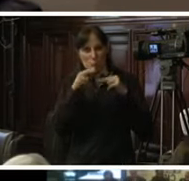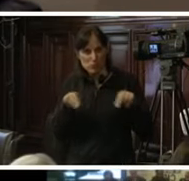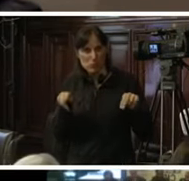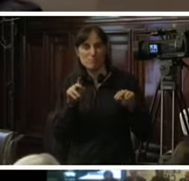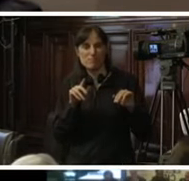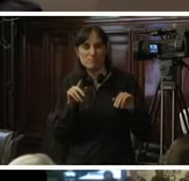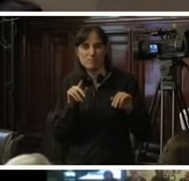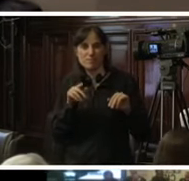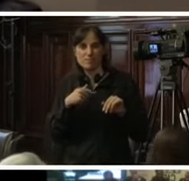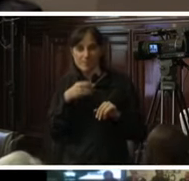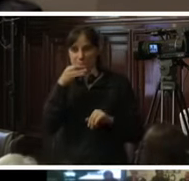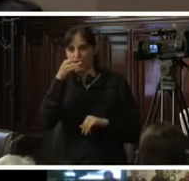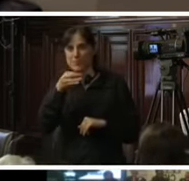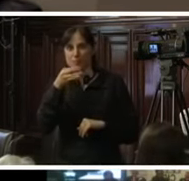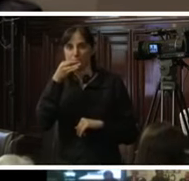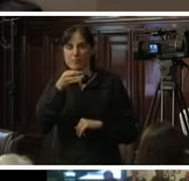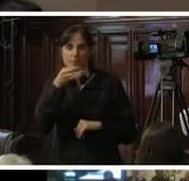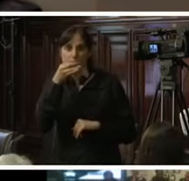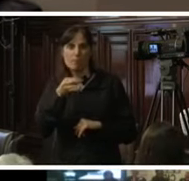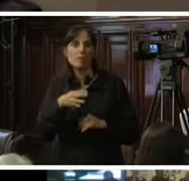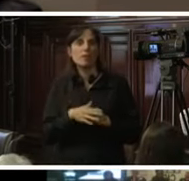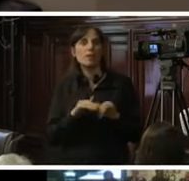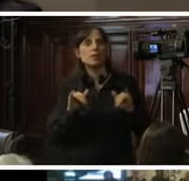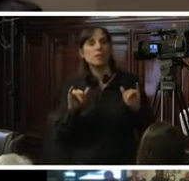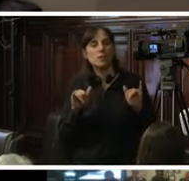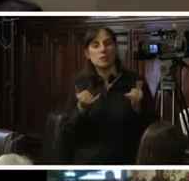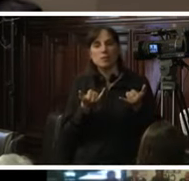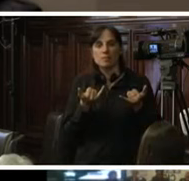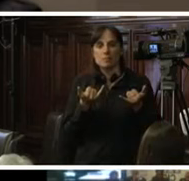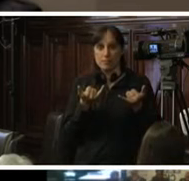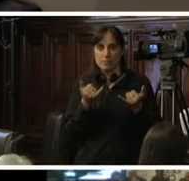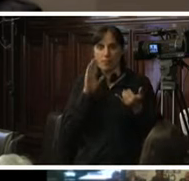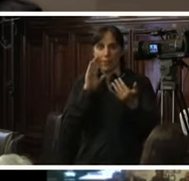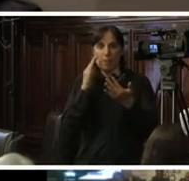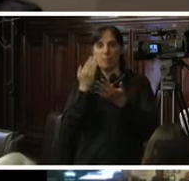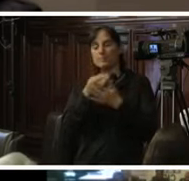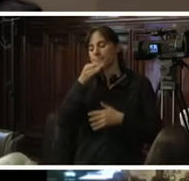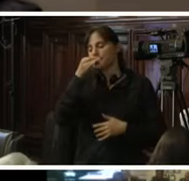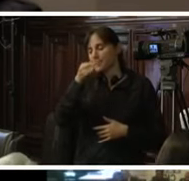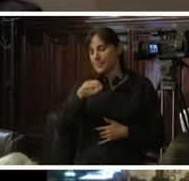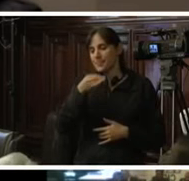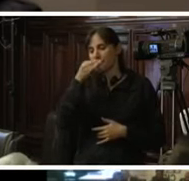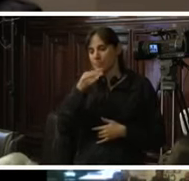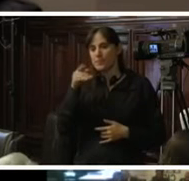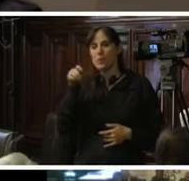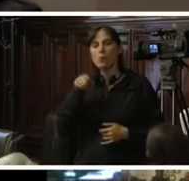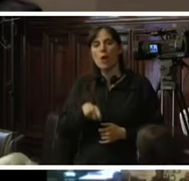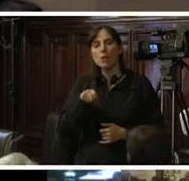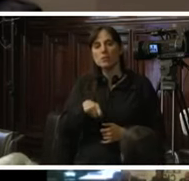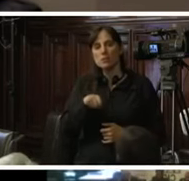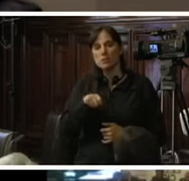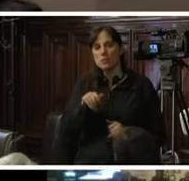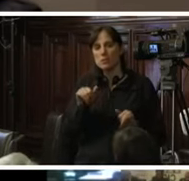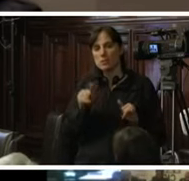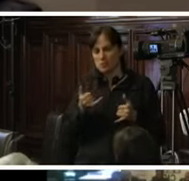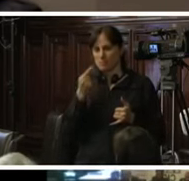intervención se ha aludido en la presentación oral de los señores magistrados que se